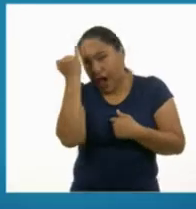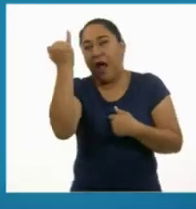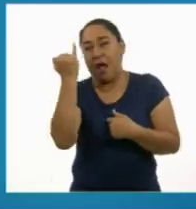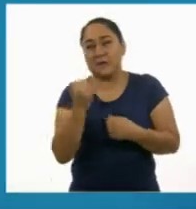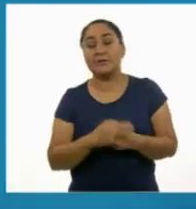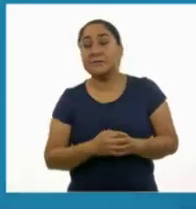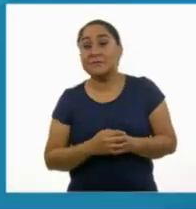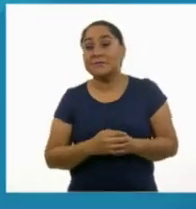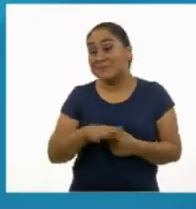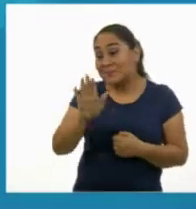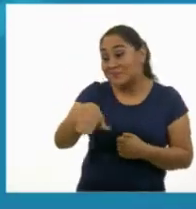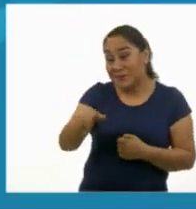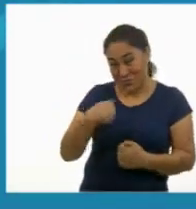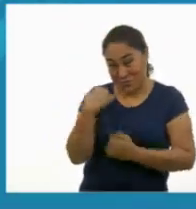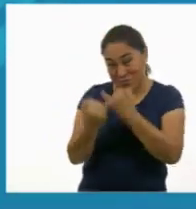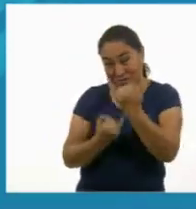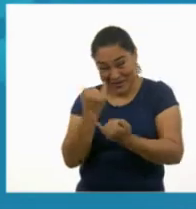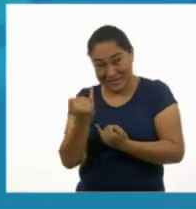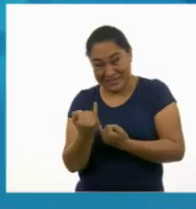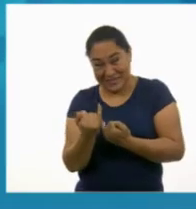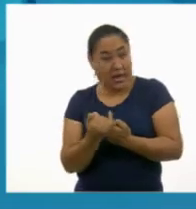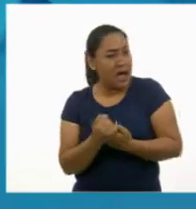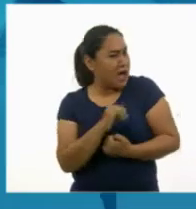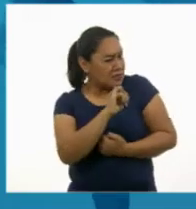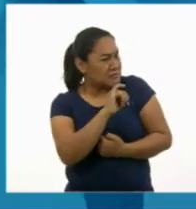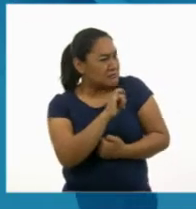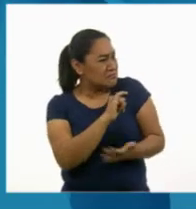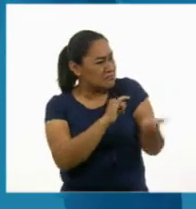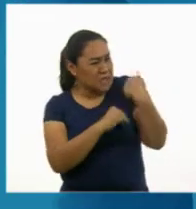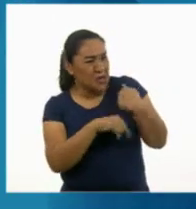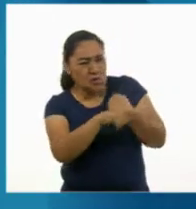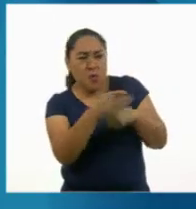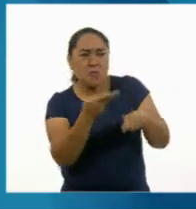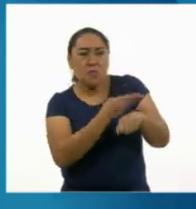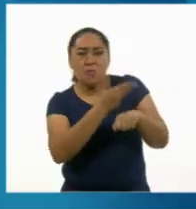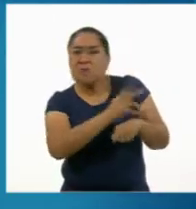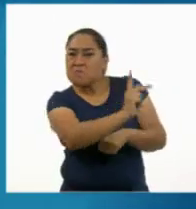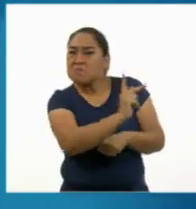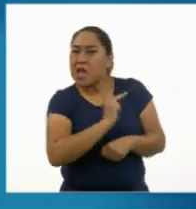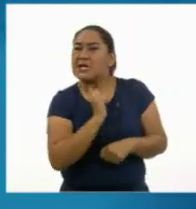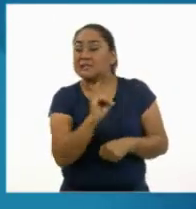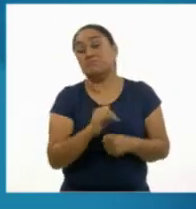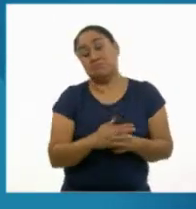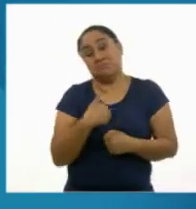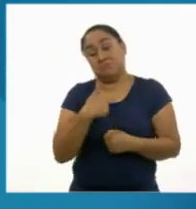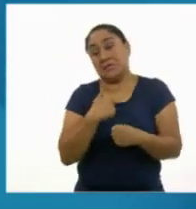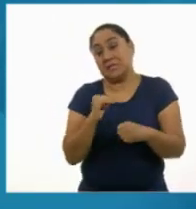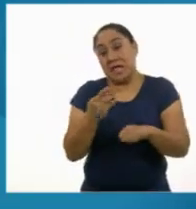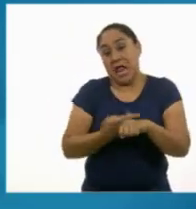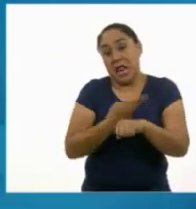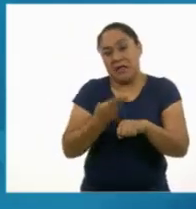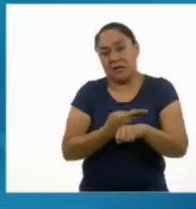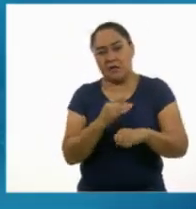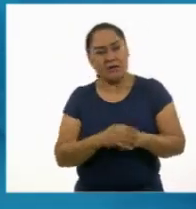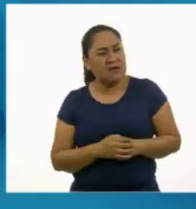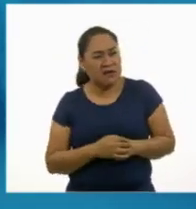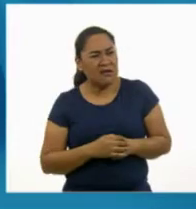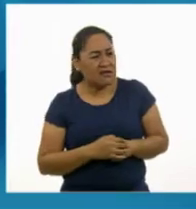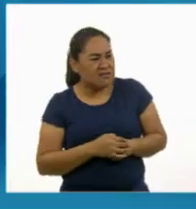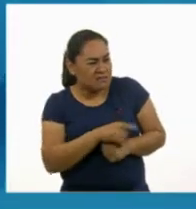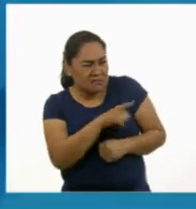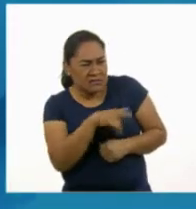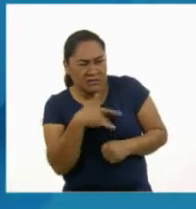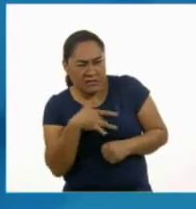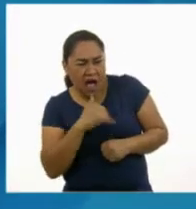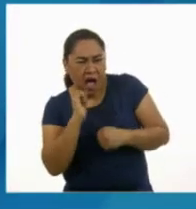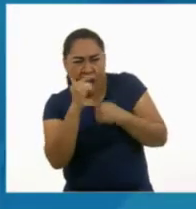¿Puedo jugar con ustedes? Sí, por supuesto. También eres un calcetín como nosotros. Sí, soy un calcetín. Pero parece que tiene algo raro.